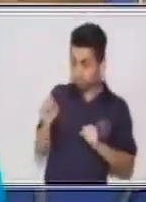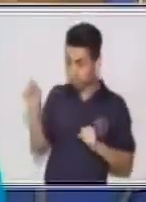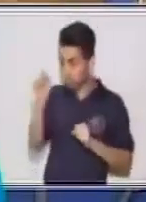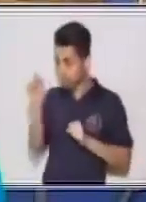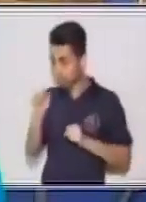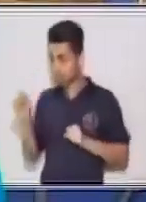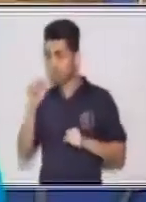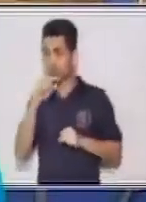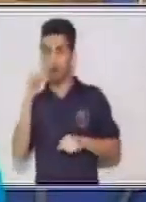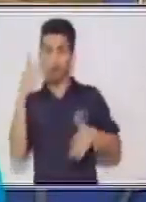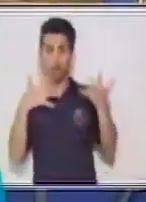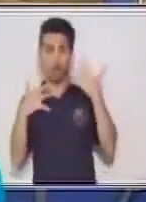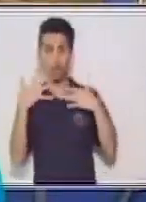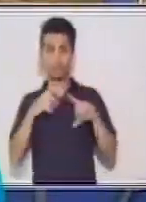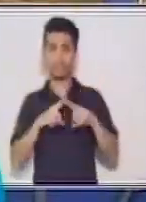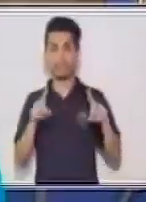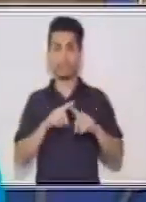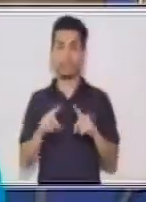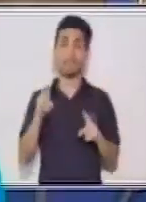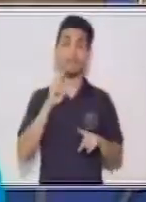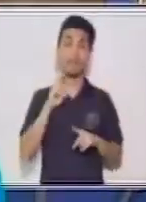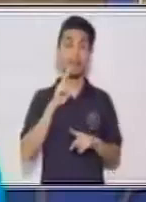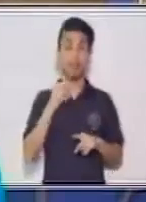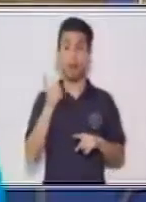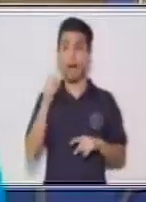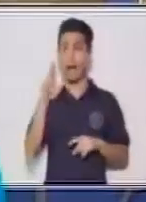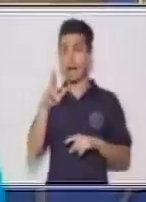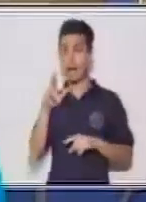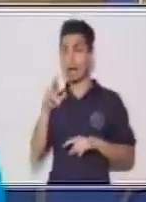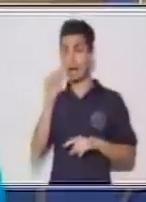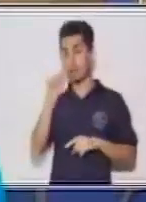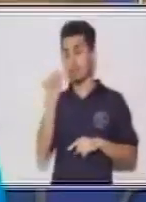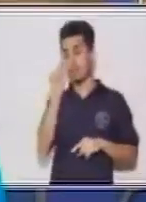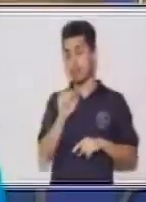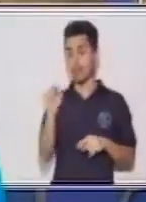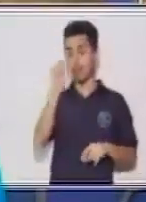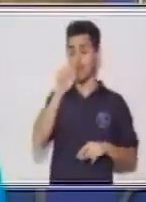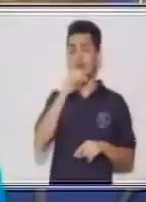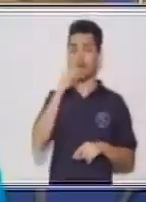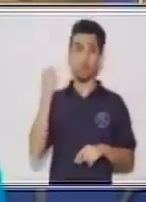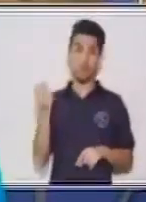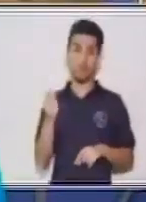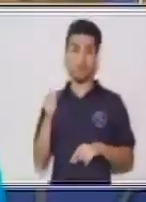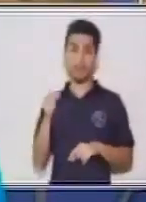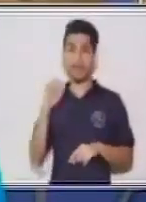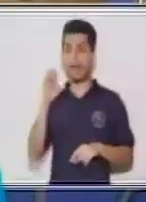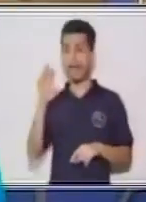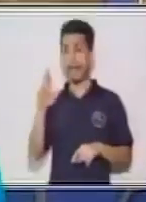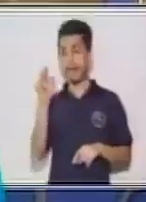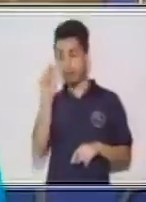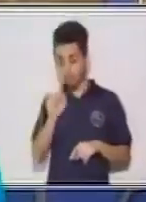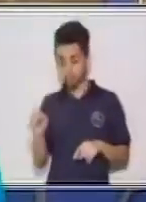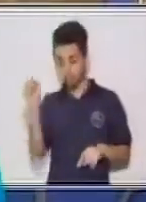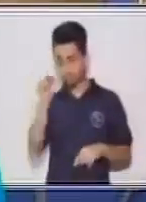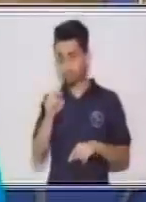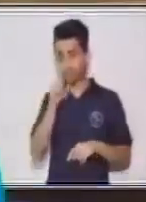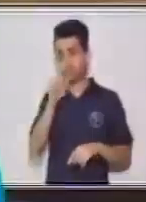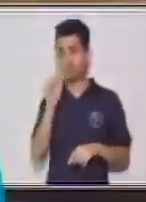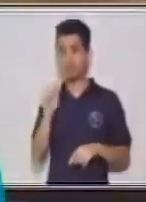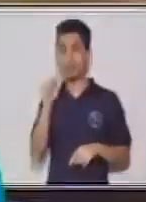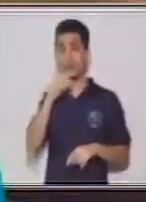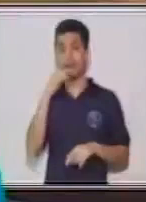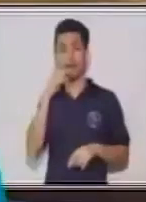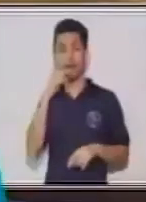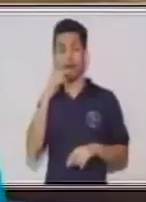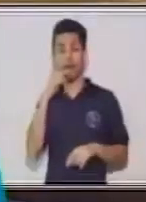colores. Por ejemplo, los verbos terminados en ar, los puedes encerrar con rojo. Los verbos terminados en er, los puedes encerrar con